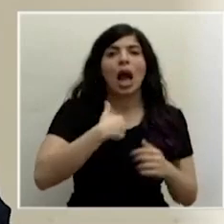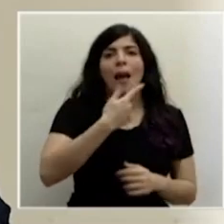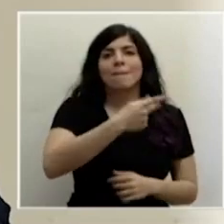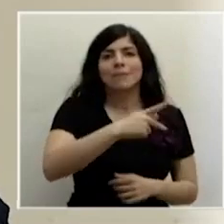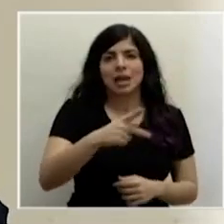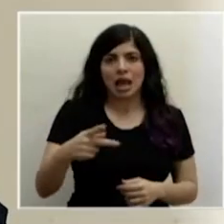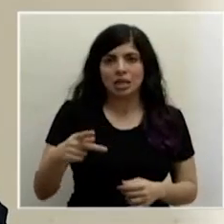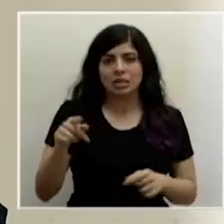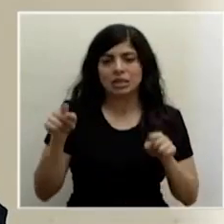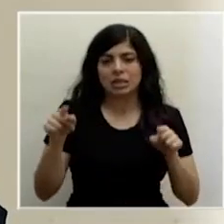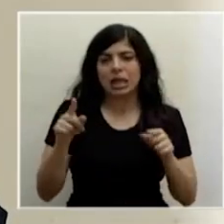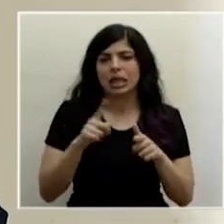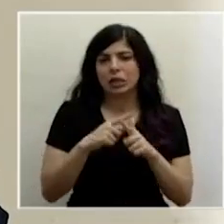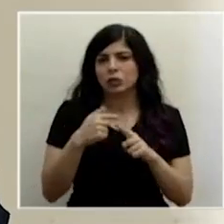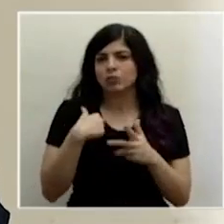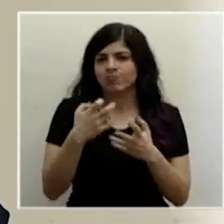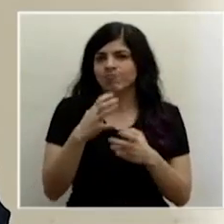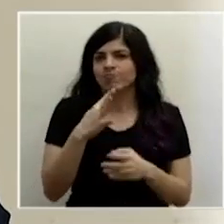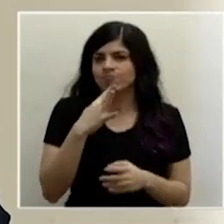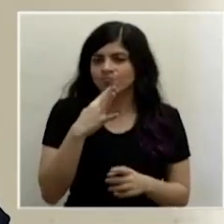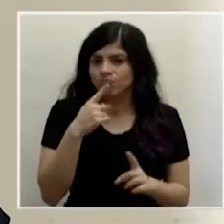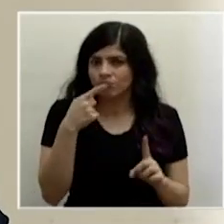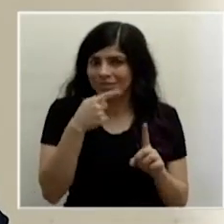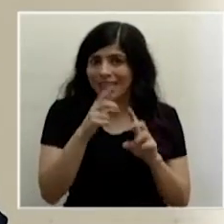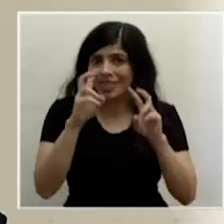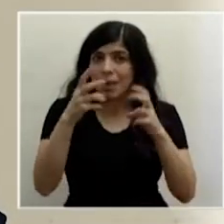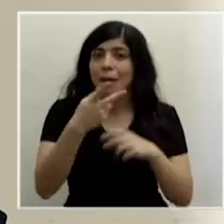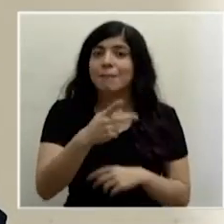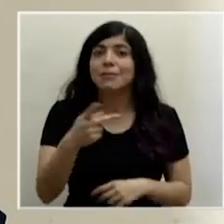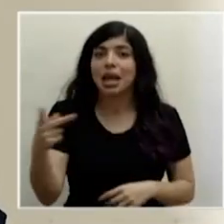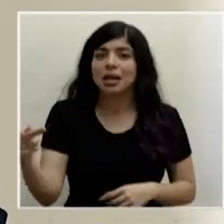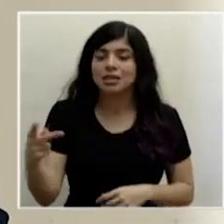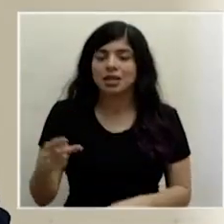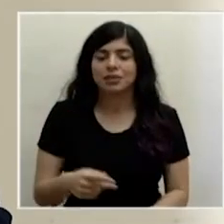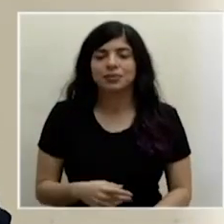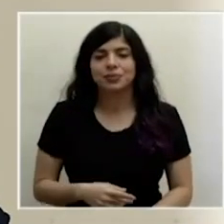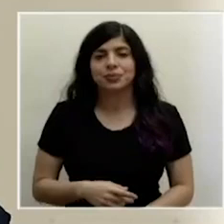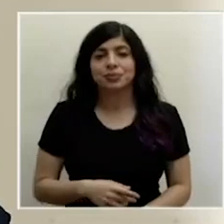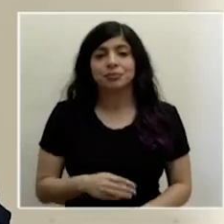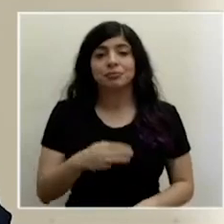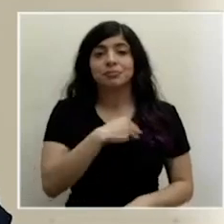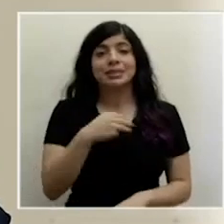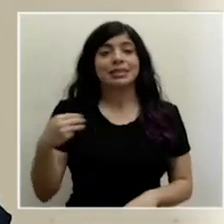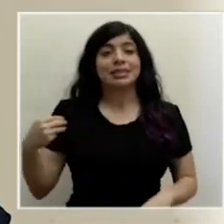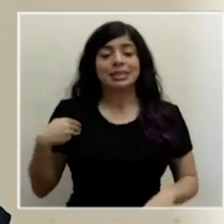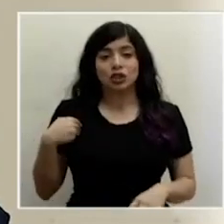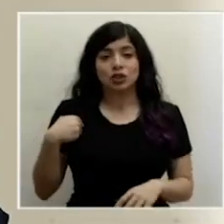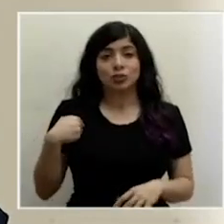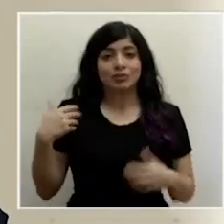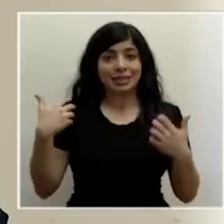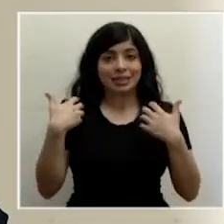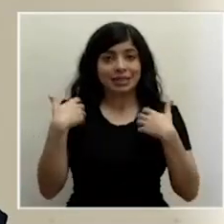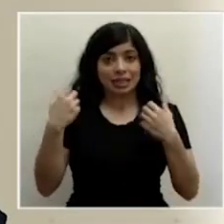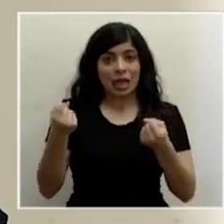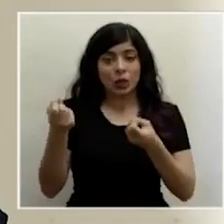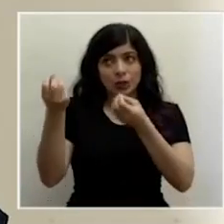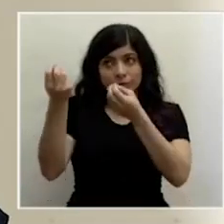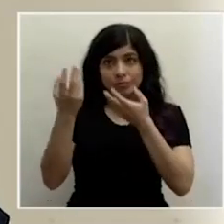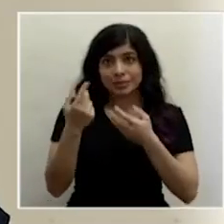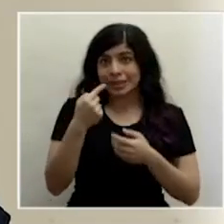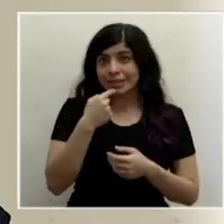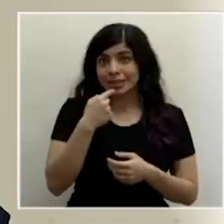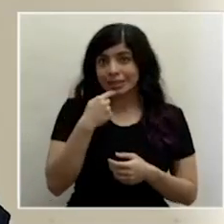un par de minutos con relación al tema de las playas. El ministro de Salud nos indicó